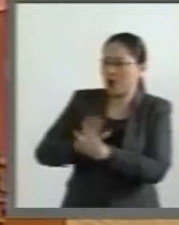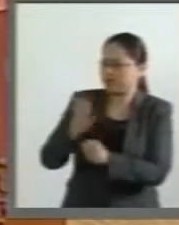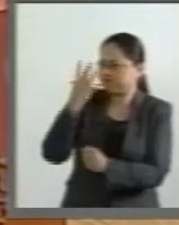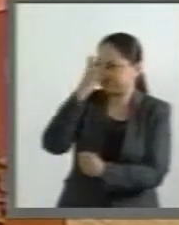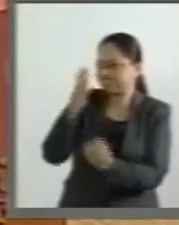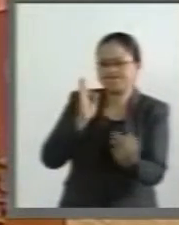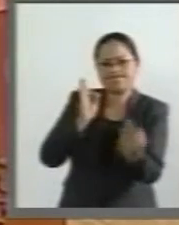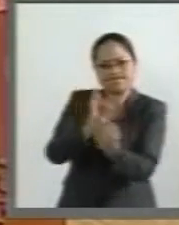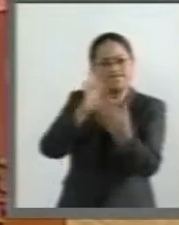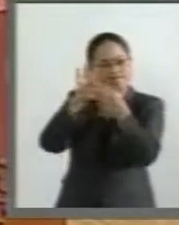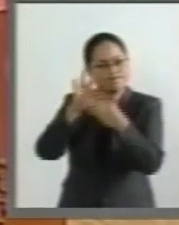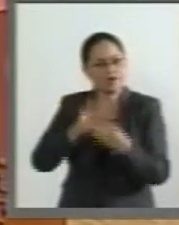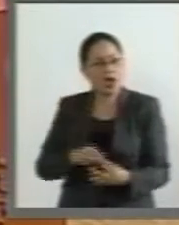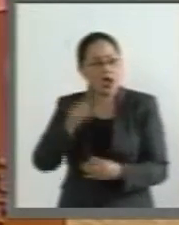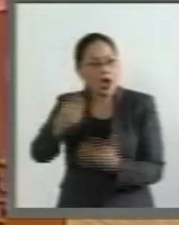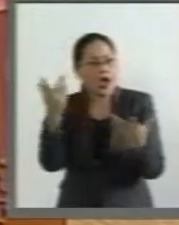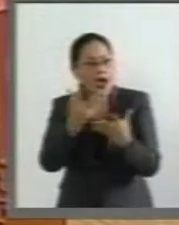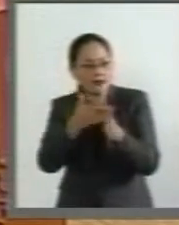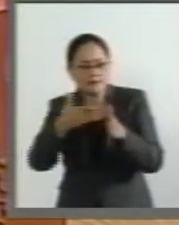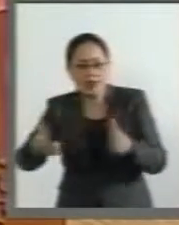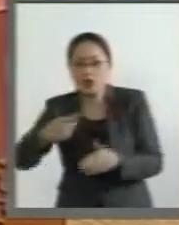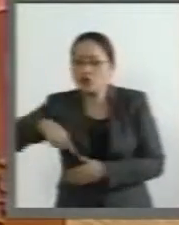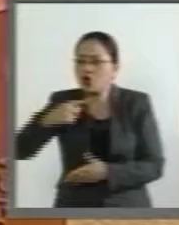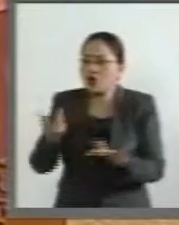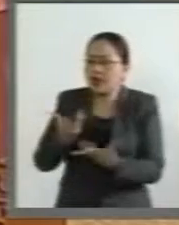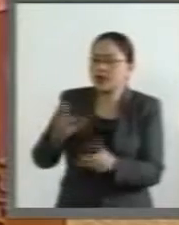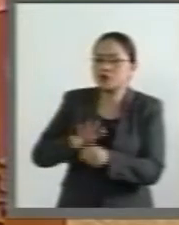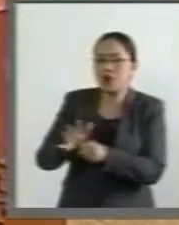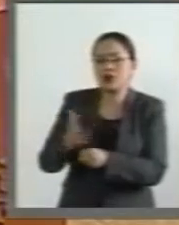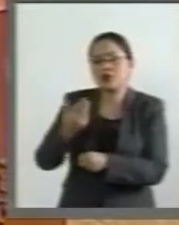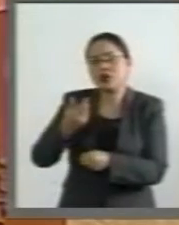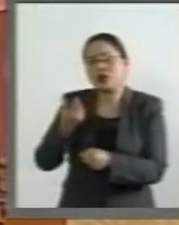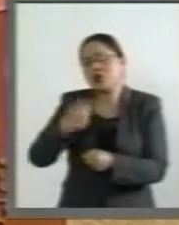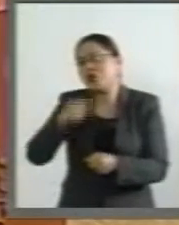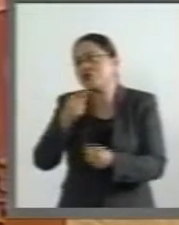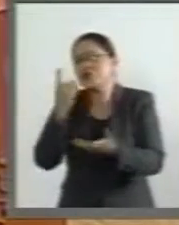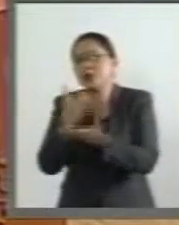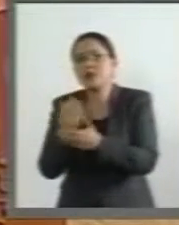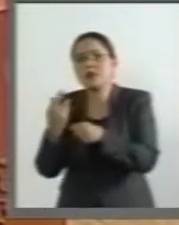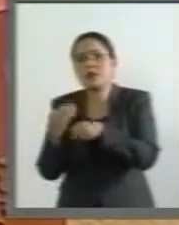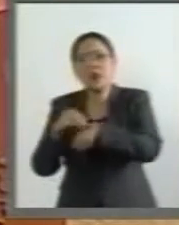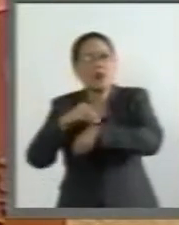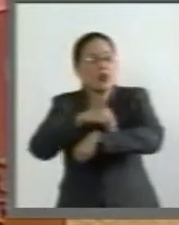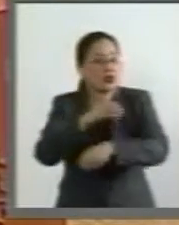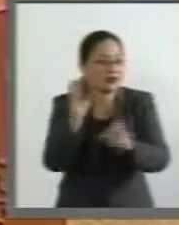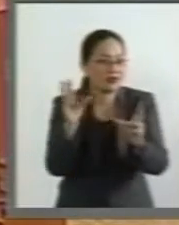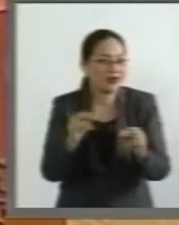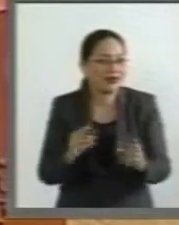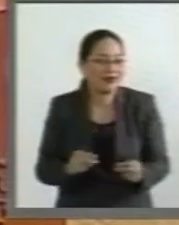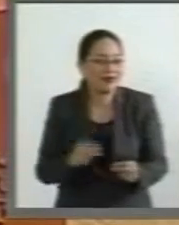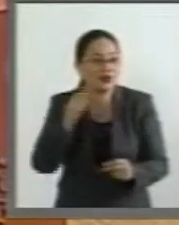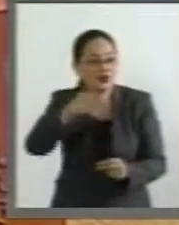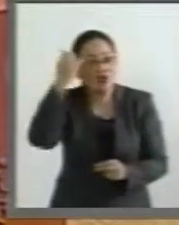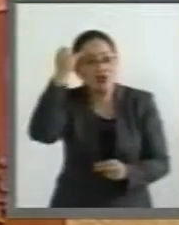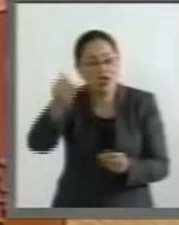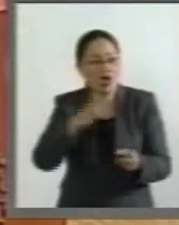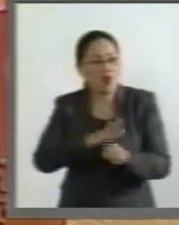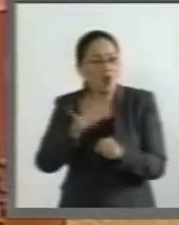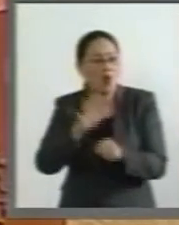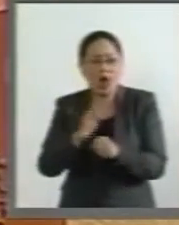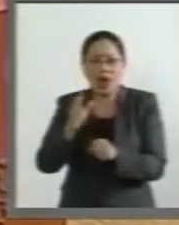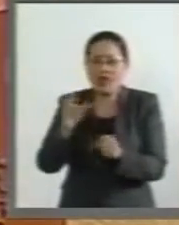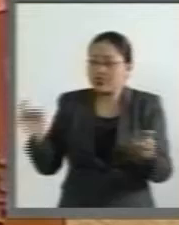con lo que está haciendo. Nosotros no podemos argumentar. Es un enigma lo que Trump está planteando.